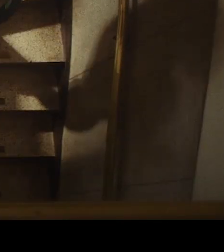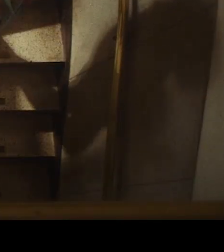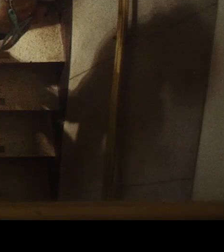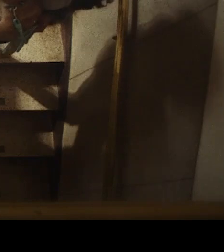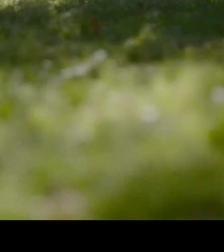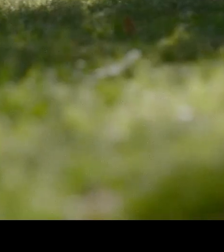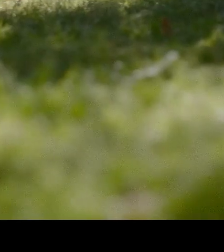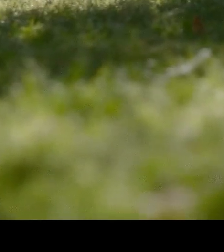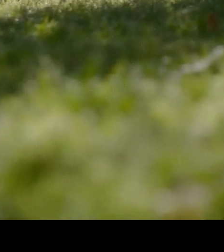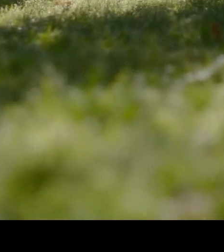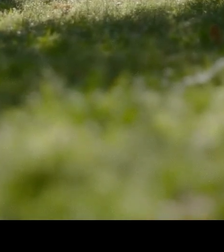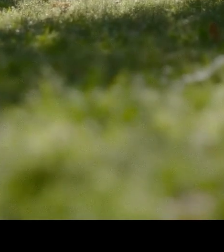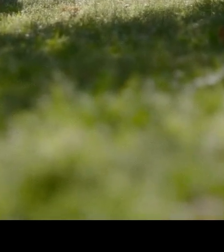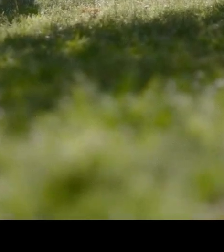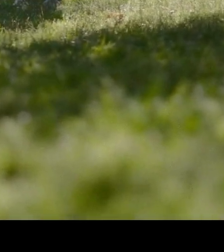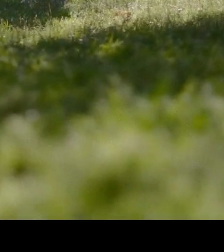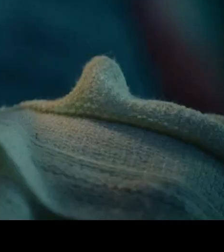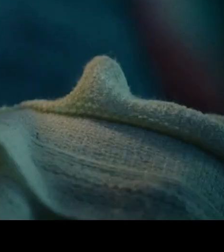¡Vamos!